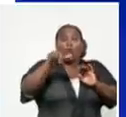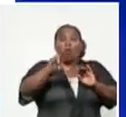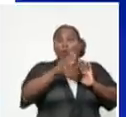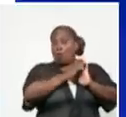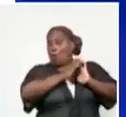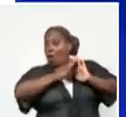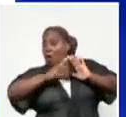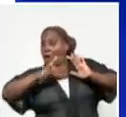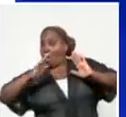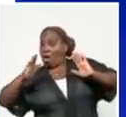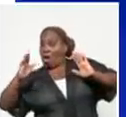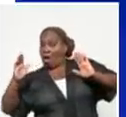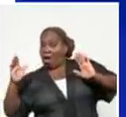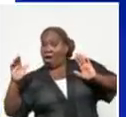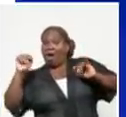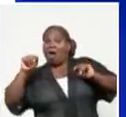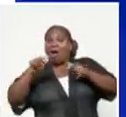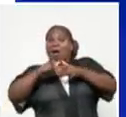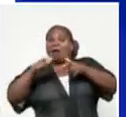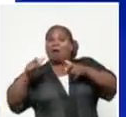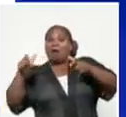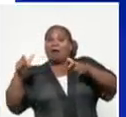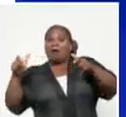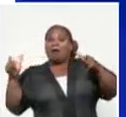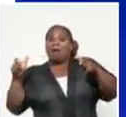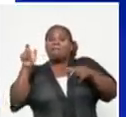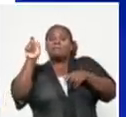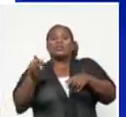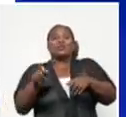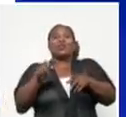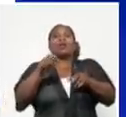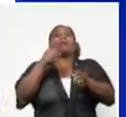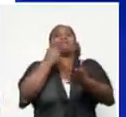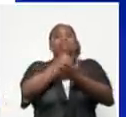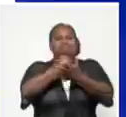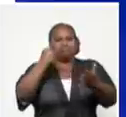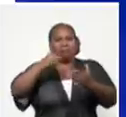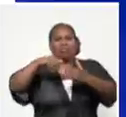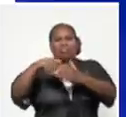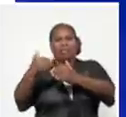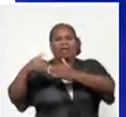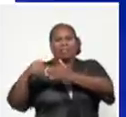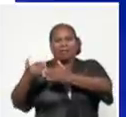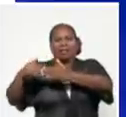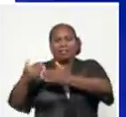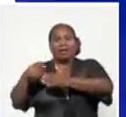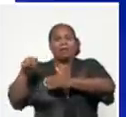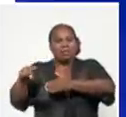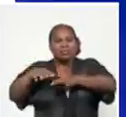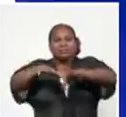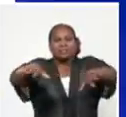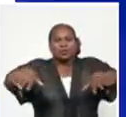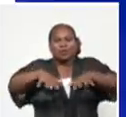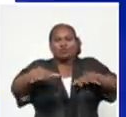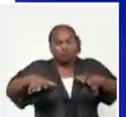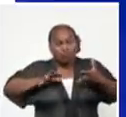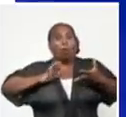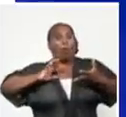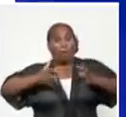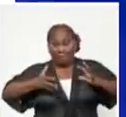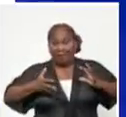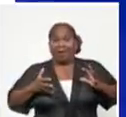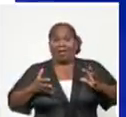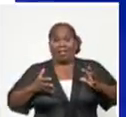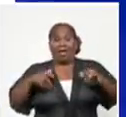a un número creciente de casos confirmados por día, lo que nos pone realmente en una situación muy complicada para el país. Hoy tenemos